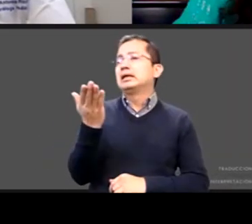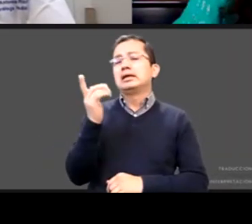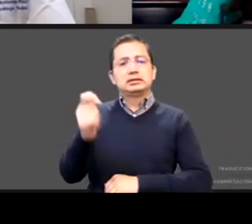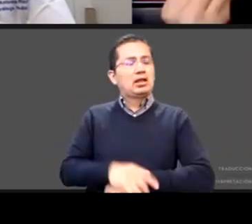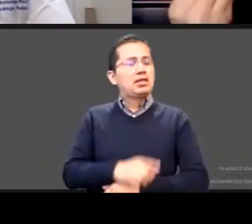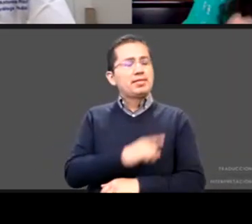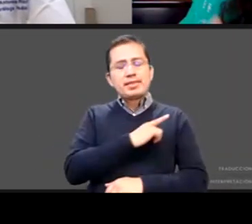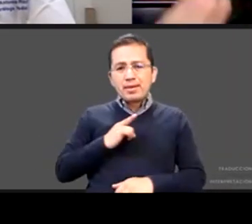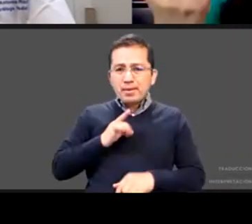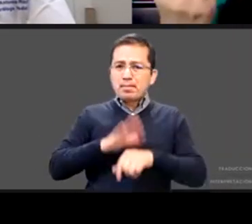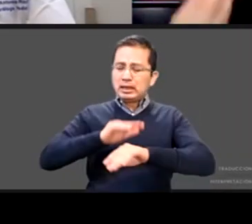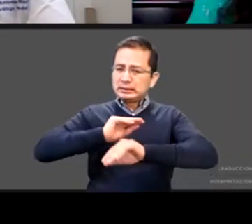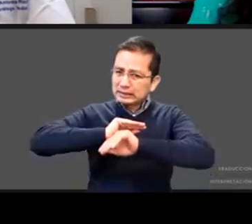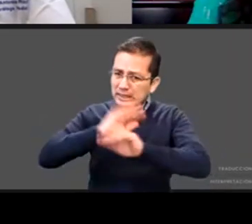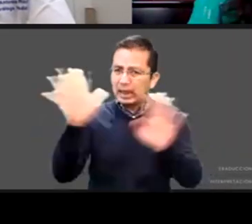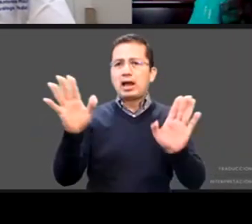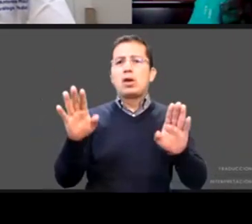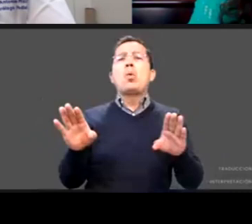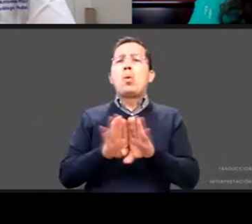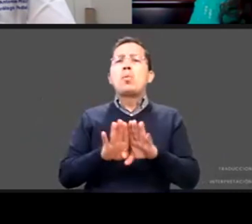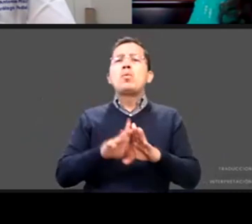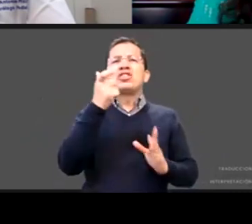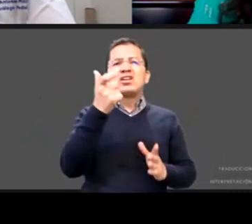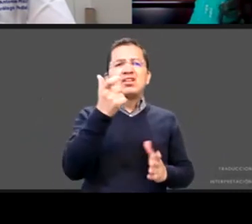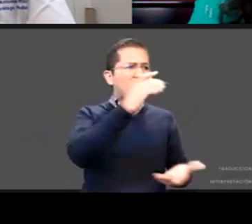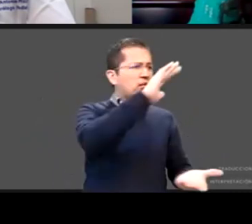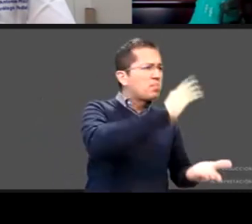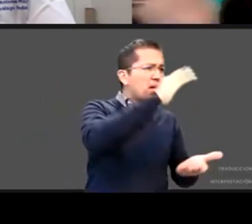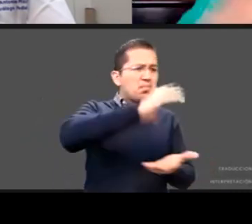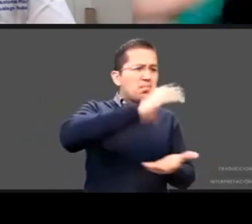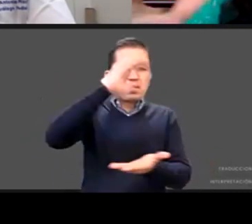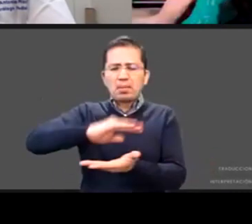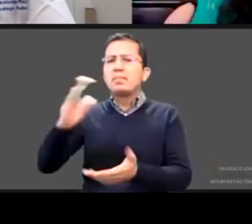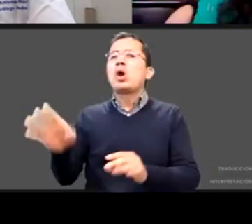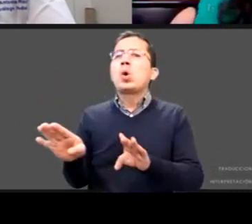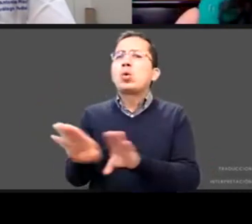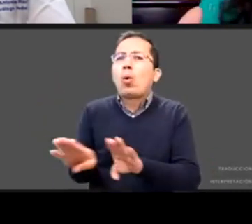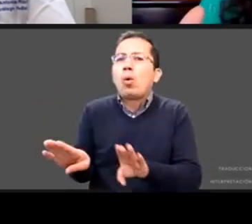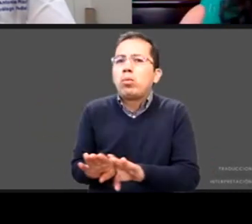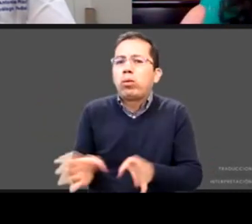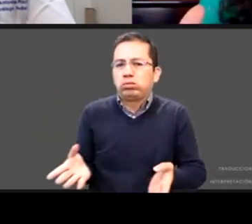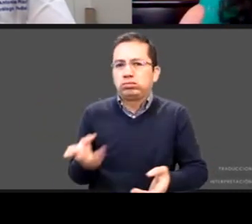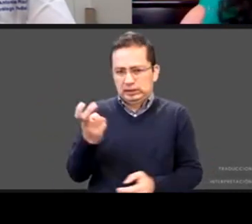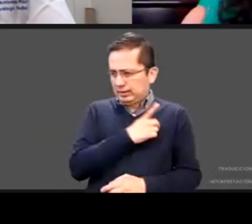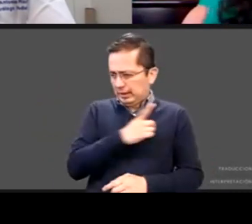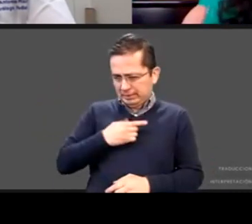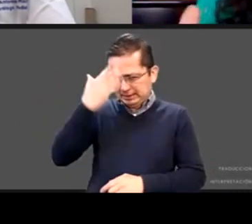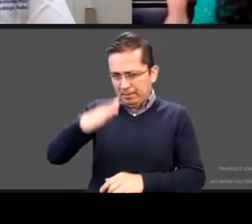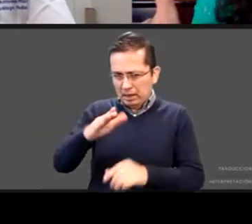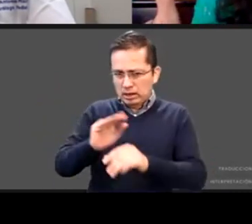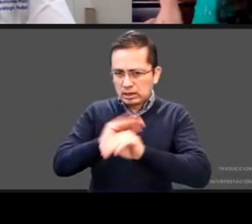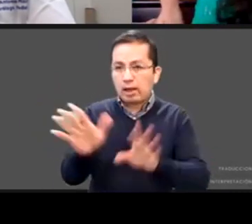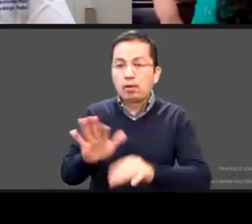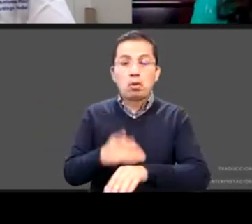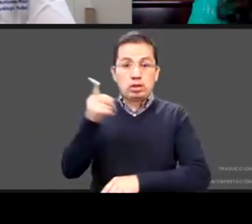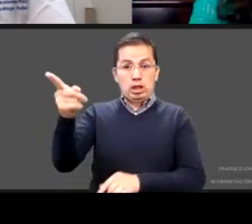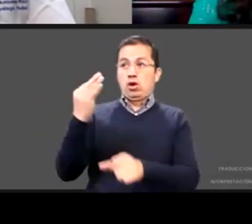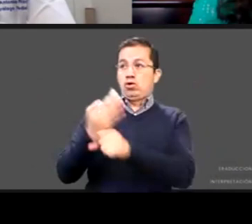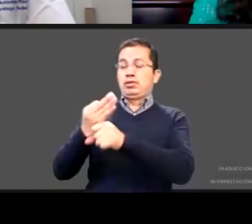criterio de aplicación de este decreto porque si se aplica tal cual está publicado realmente